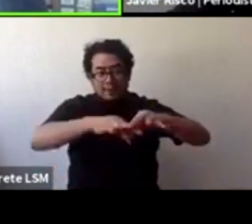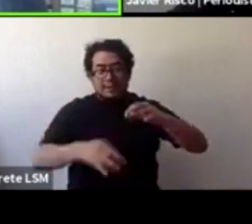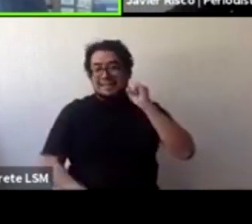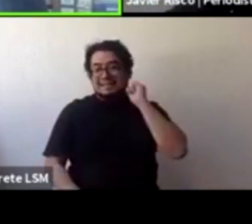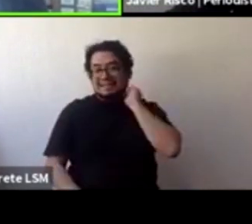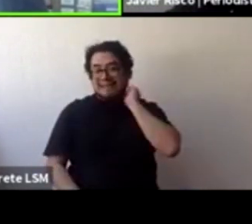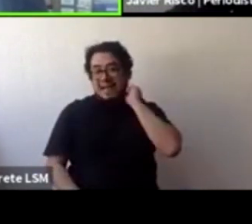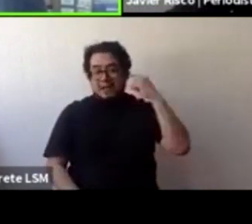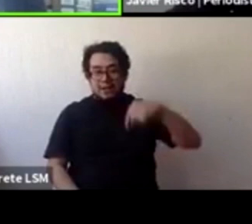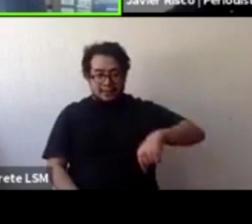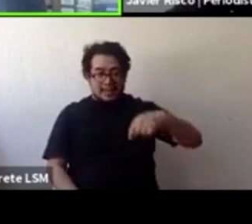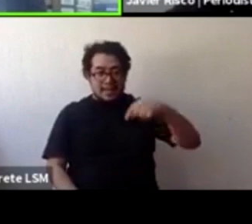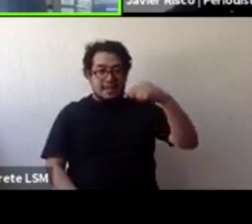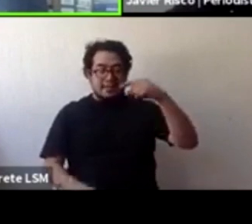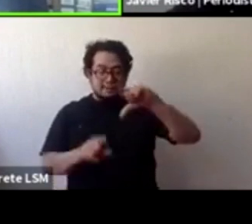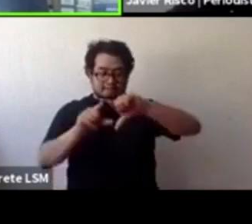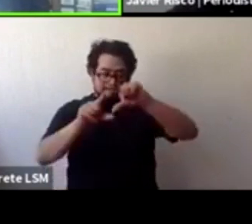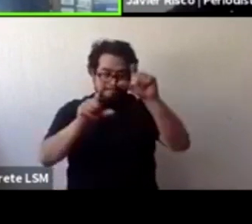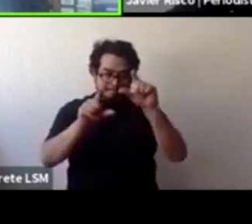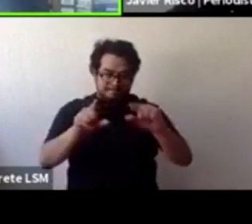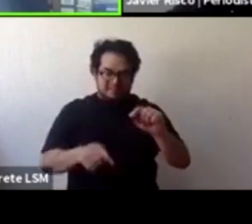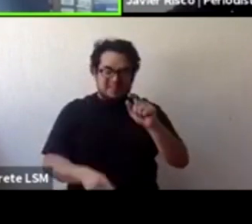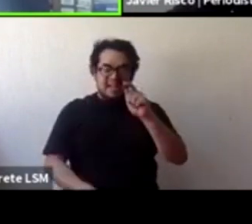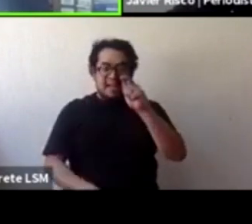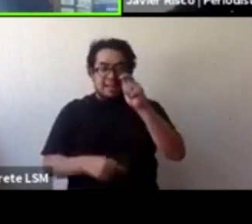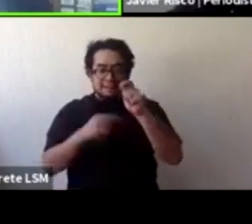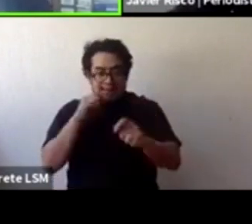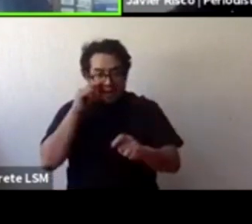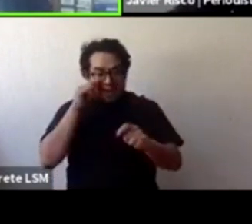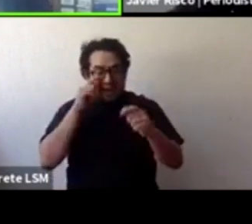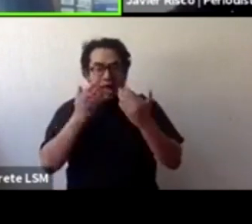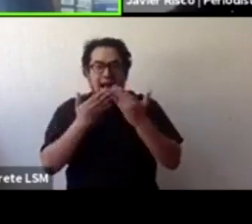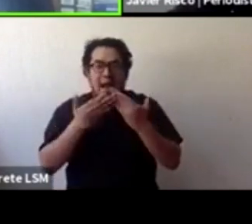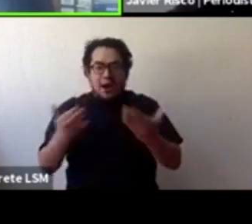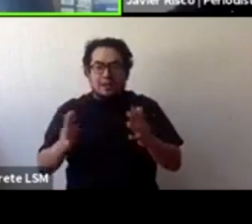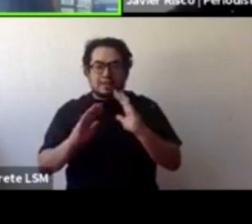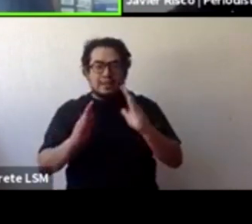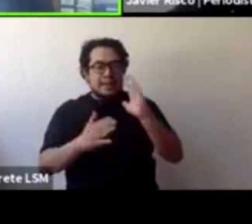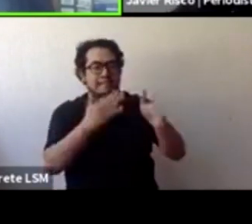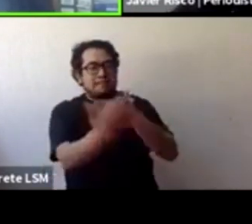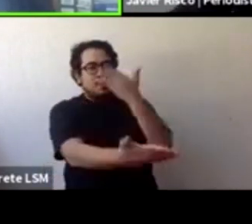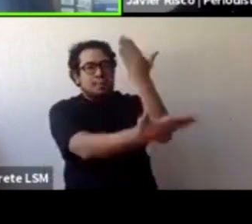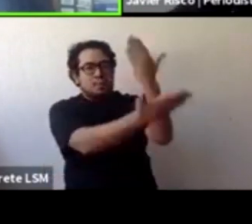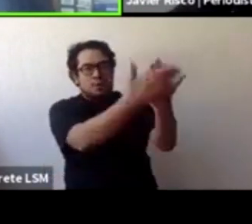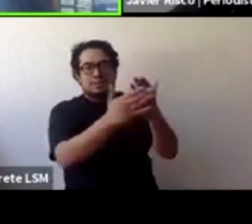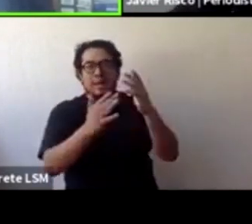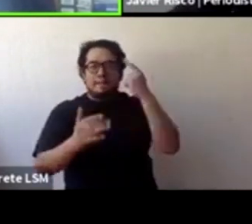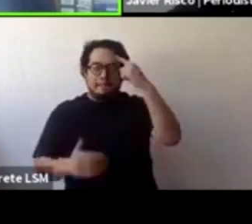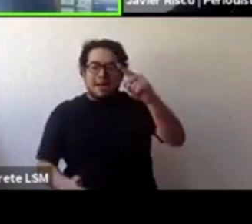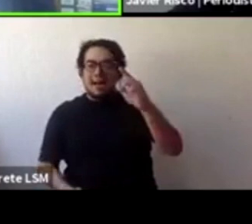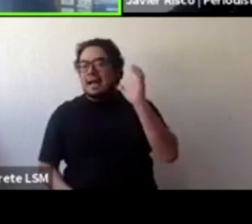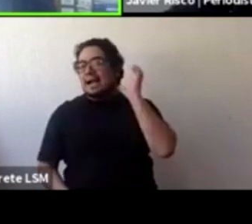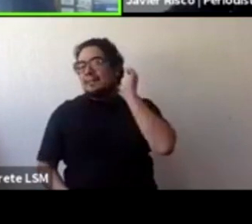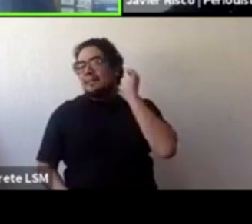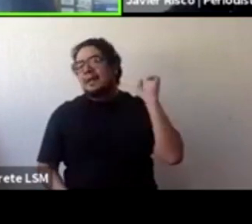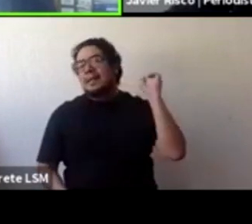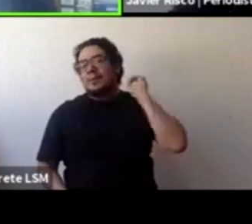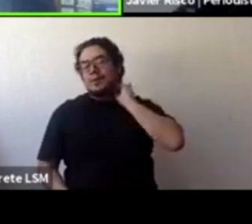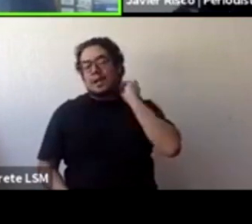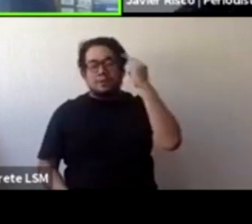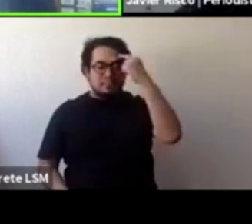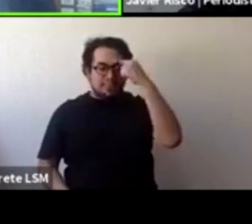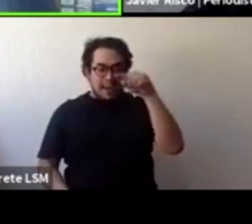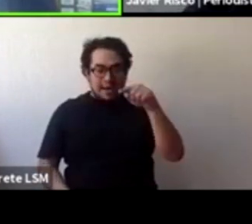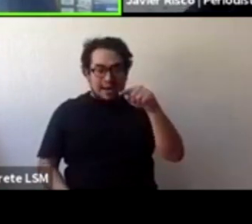una iniciativa que creo que ahorita está en Cámara de Diputados para que el delito no prescriba